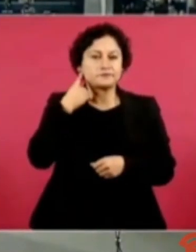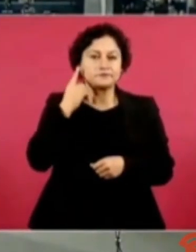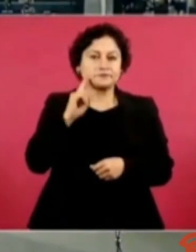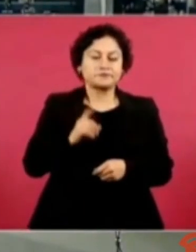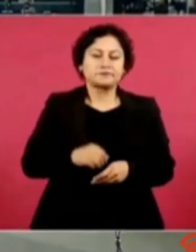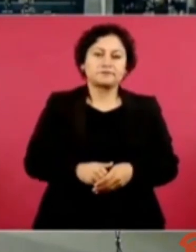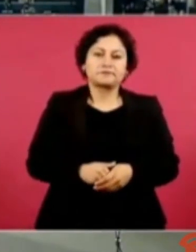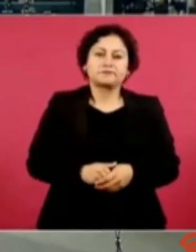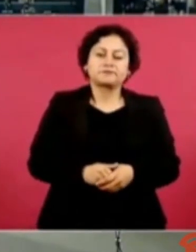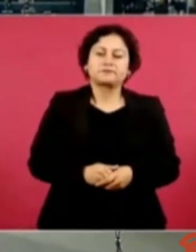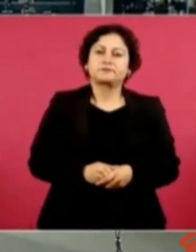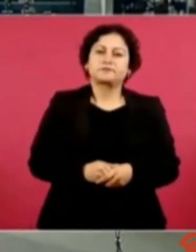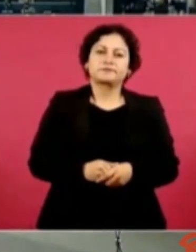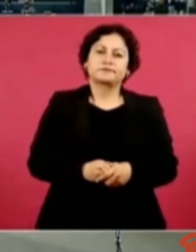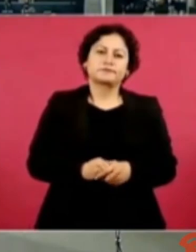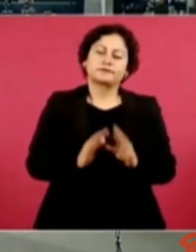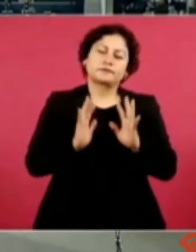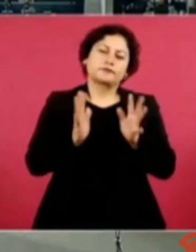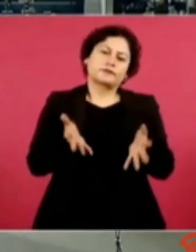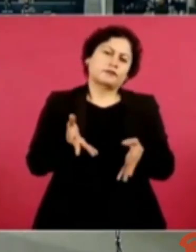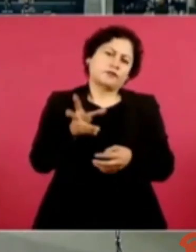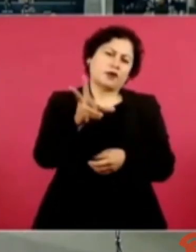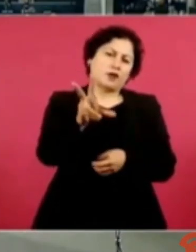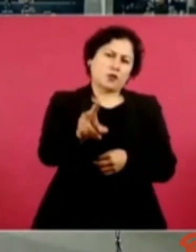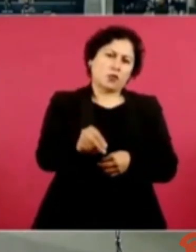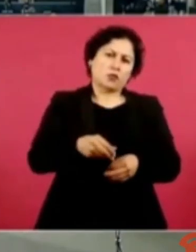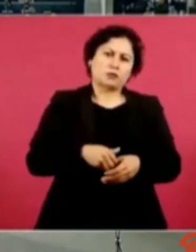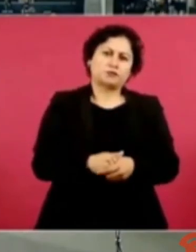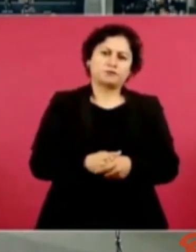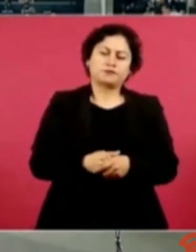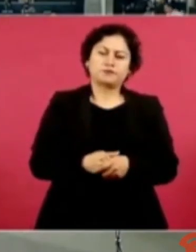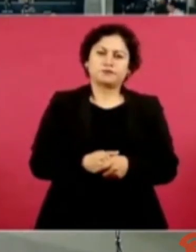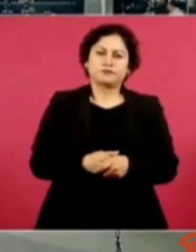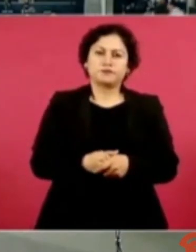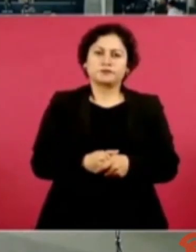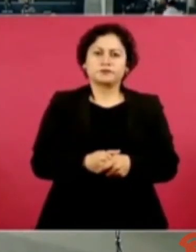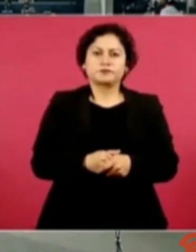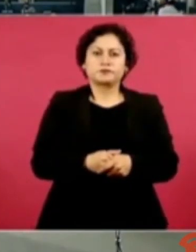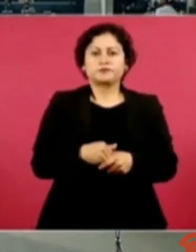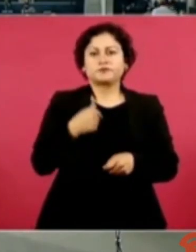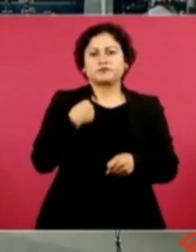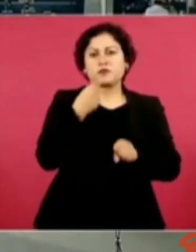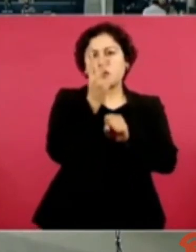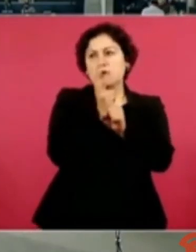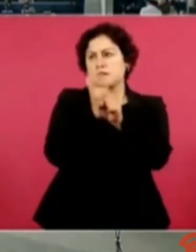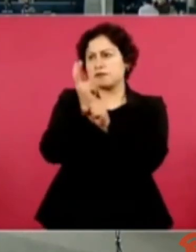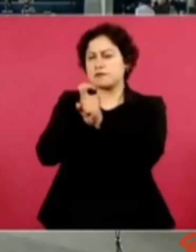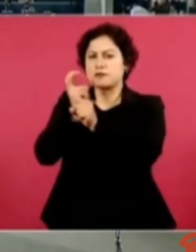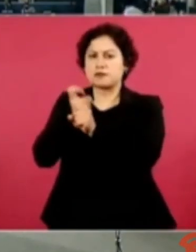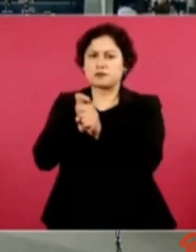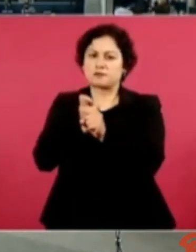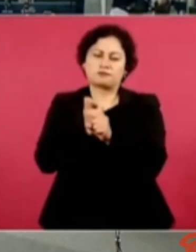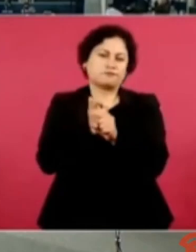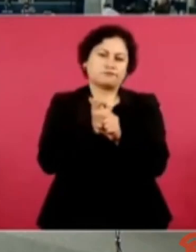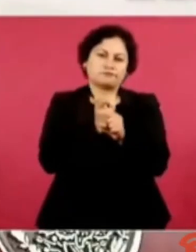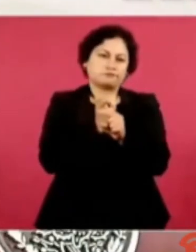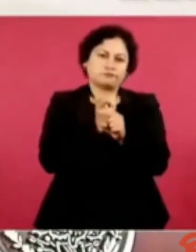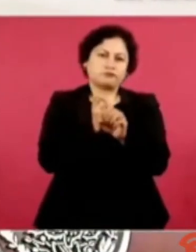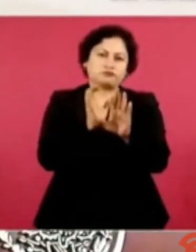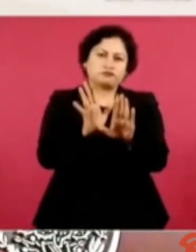Ya no voy a invitar a muchos mandatarios, yo ya no voy a salir